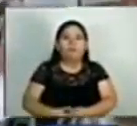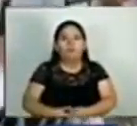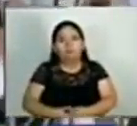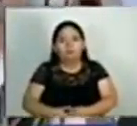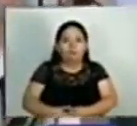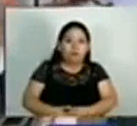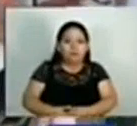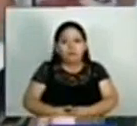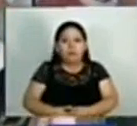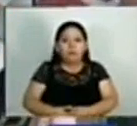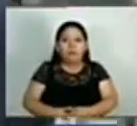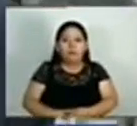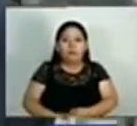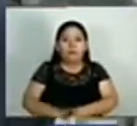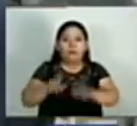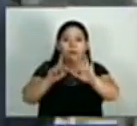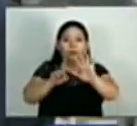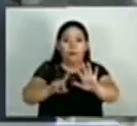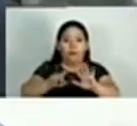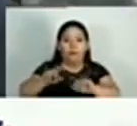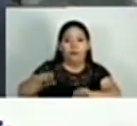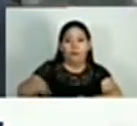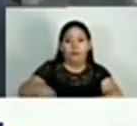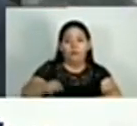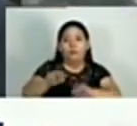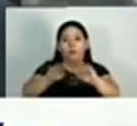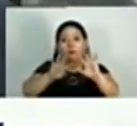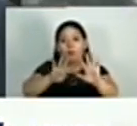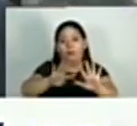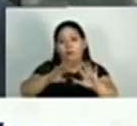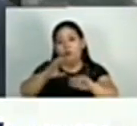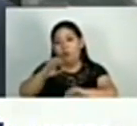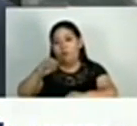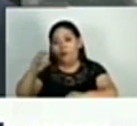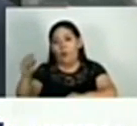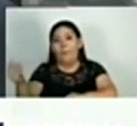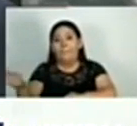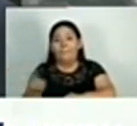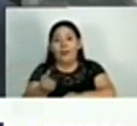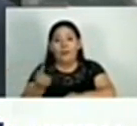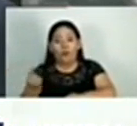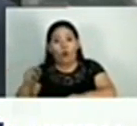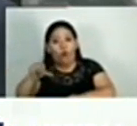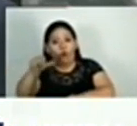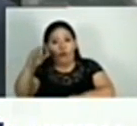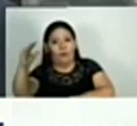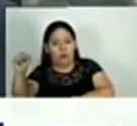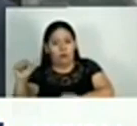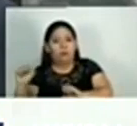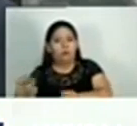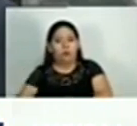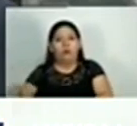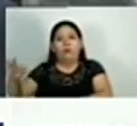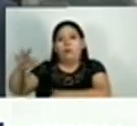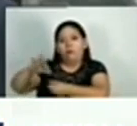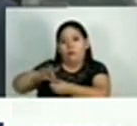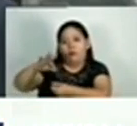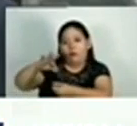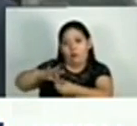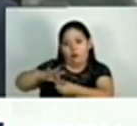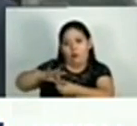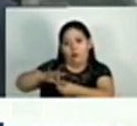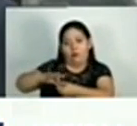Aproximadamente 6.900.000 salvadoreños que van a estar habilitados para ejercer el sufragio,